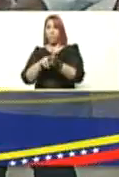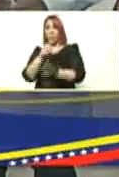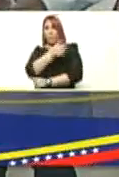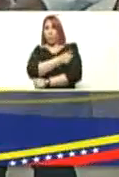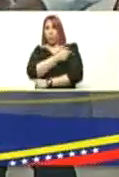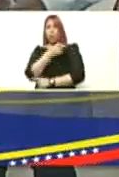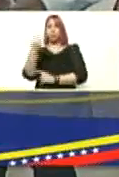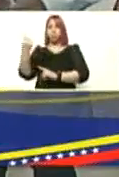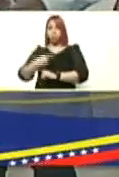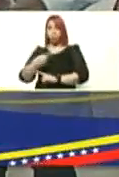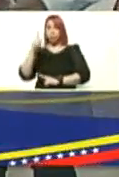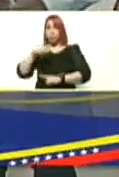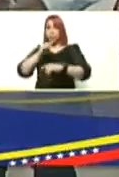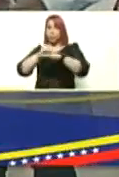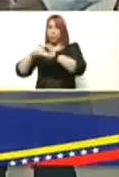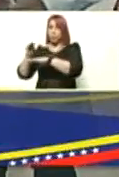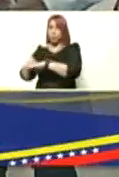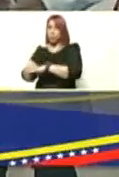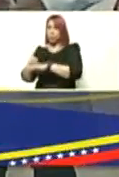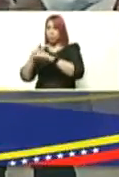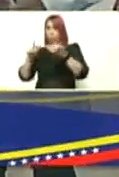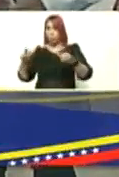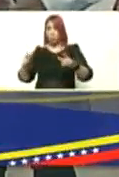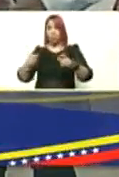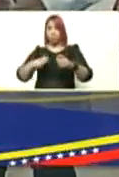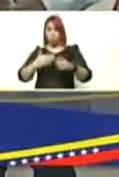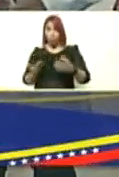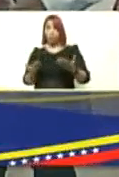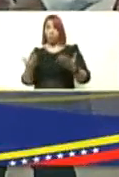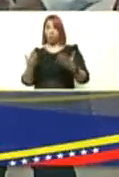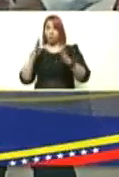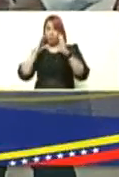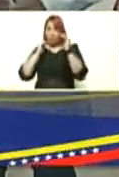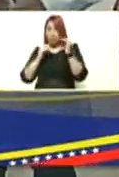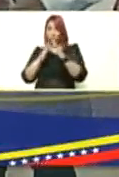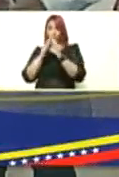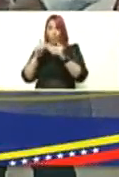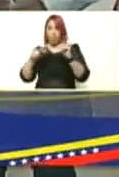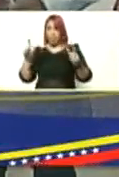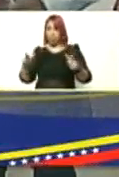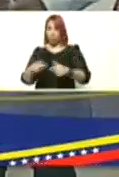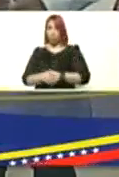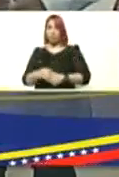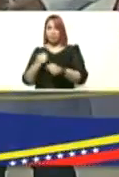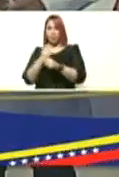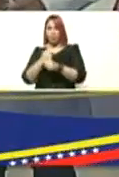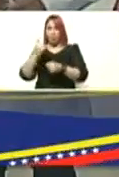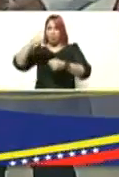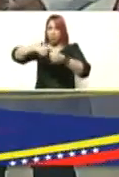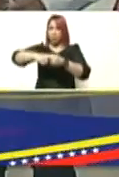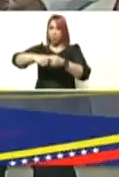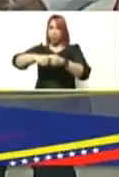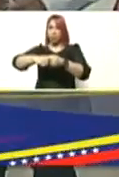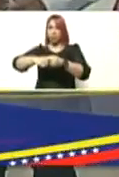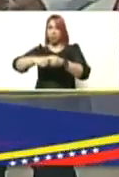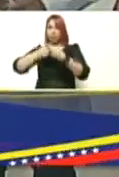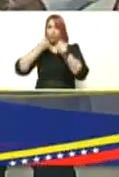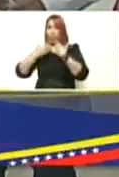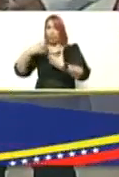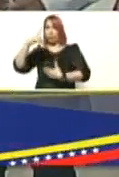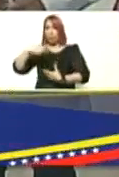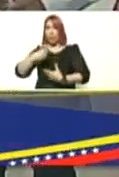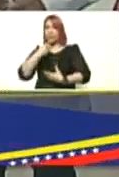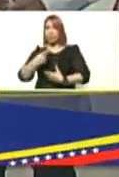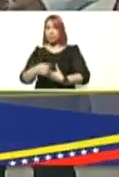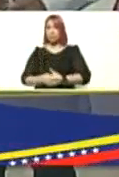usted nos lo ha pedido para que ellos también puedan atender a todas las personas que trabajan en este marco bueno y también